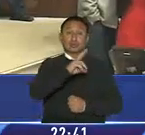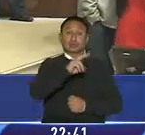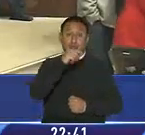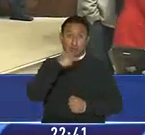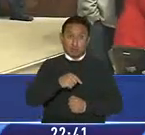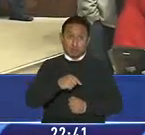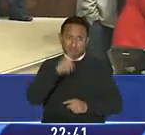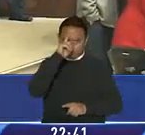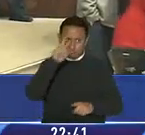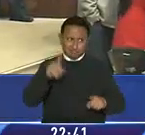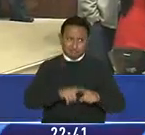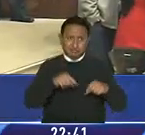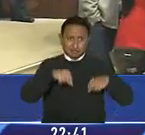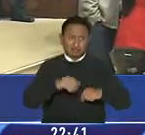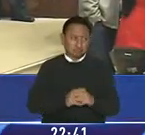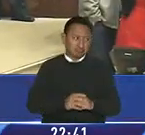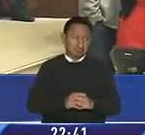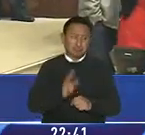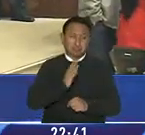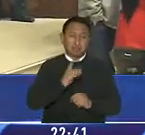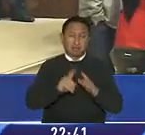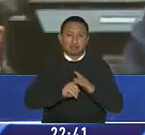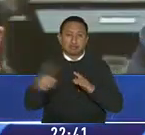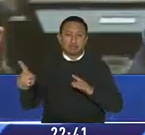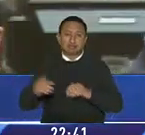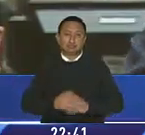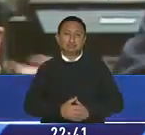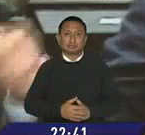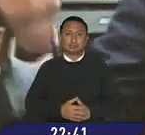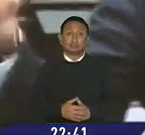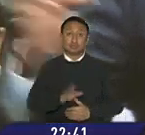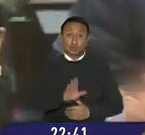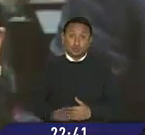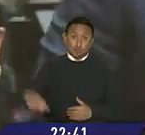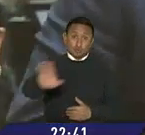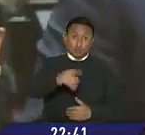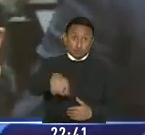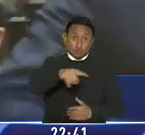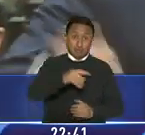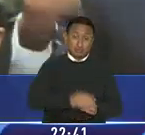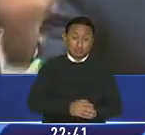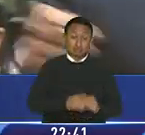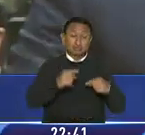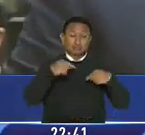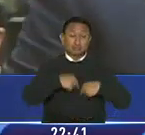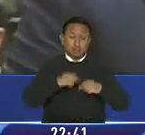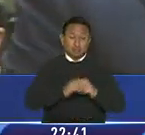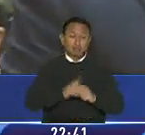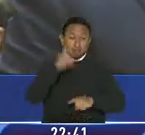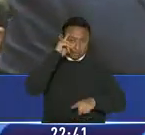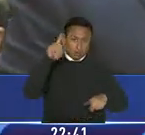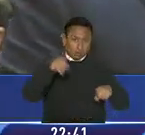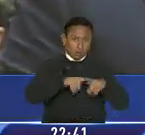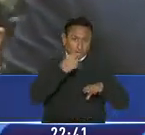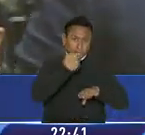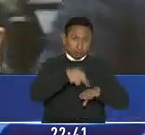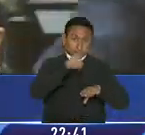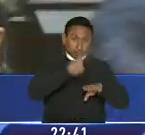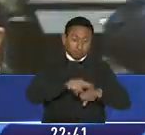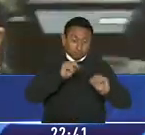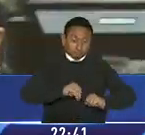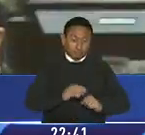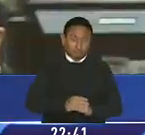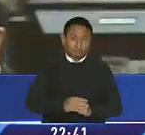por lo que procedieron a abandonar el hemiciclo legislativo si ustedes creen que la bancada del acuerdo nacional que